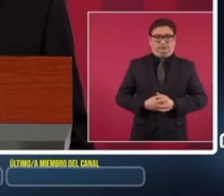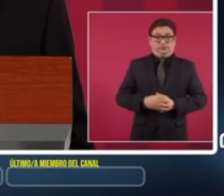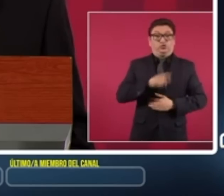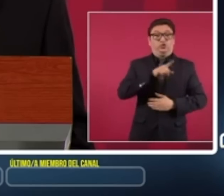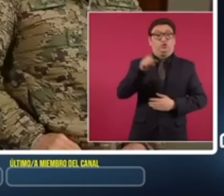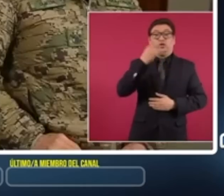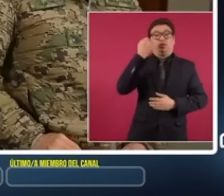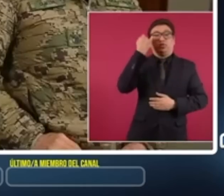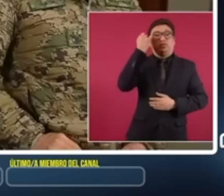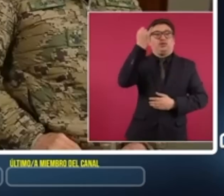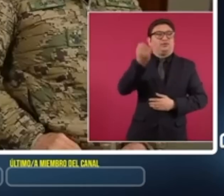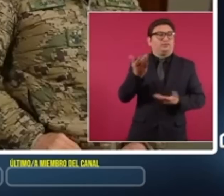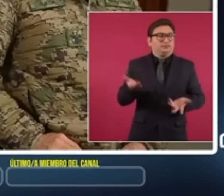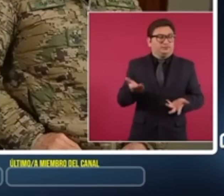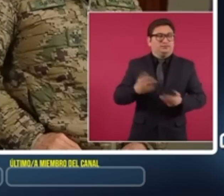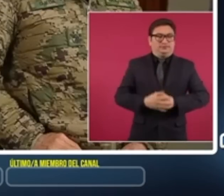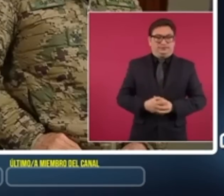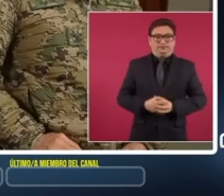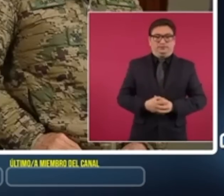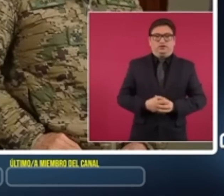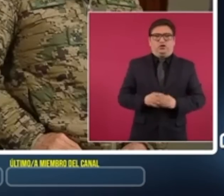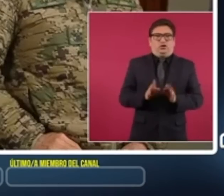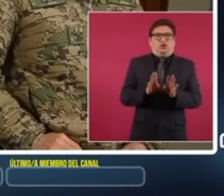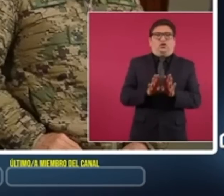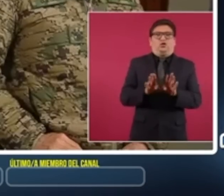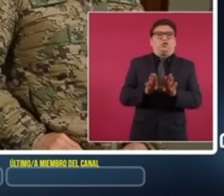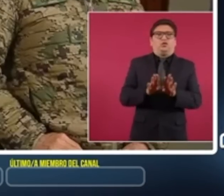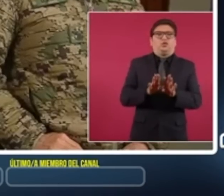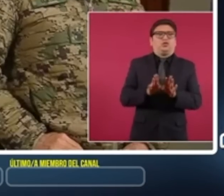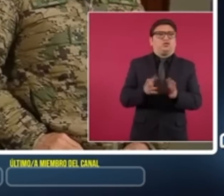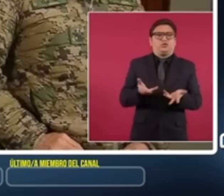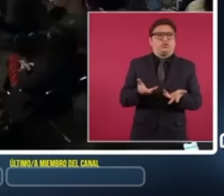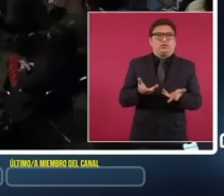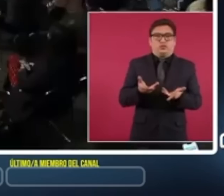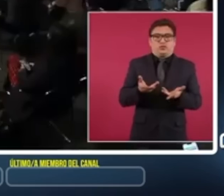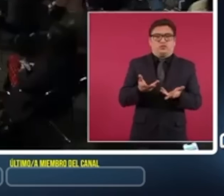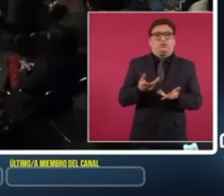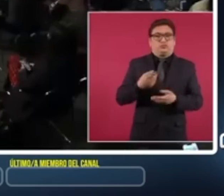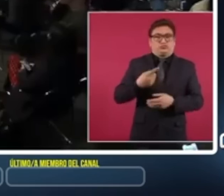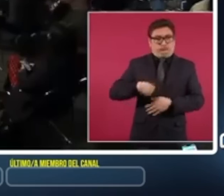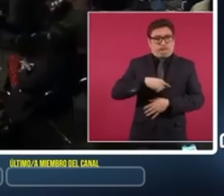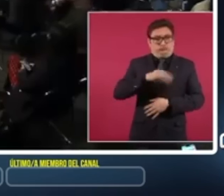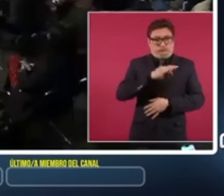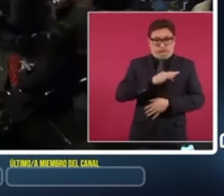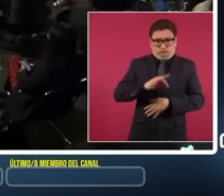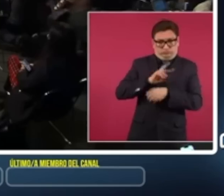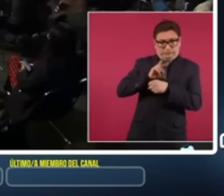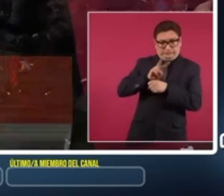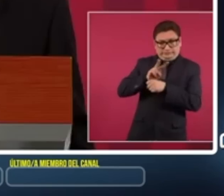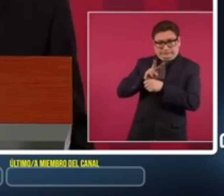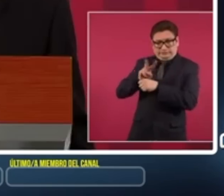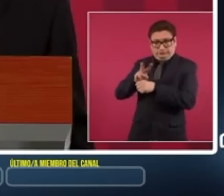imaginen ustedes cómo podríamos tener vigilancia,